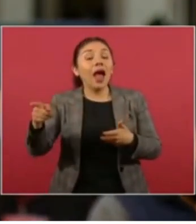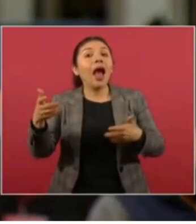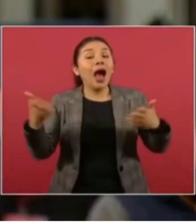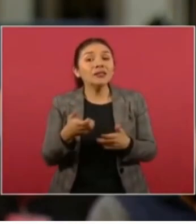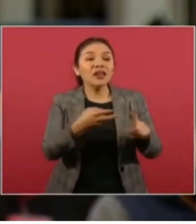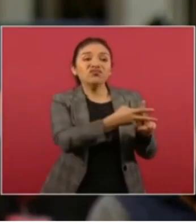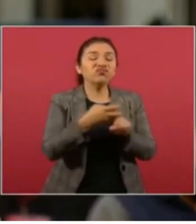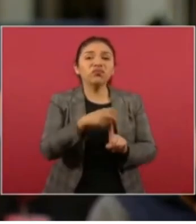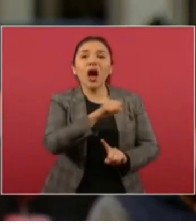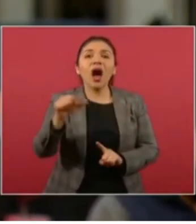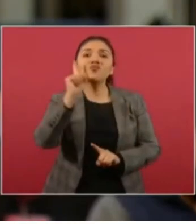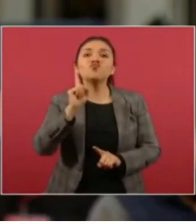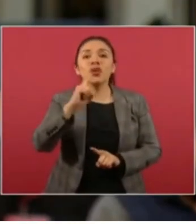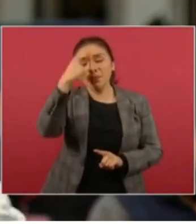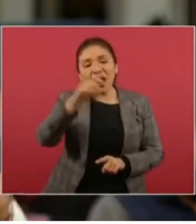a escucharlo.